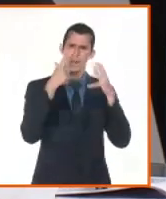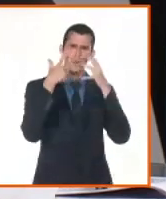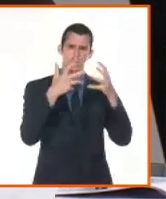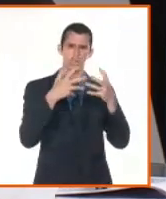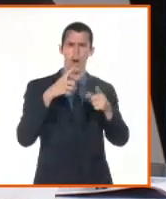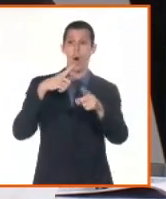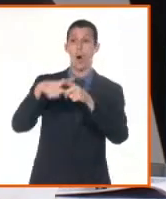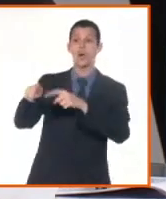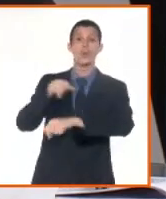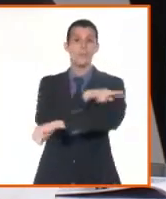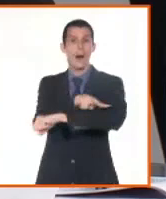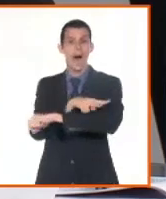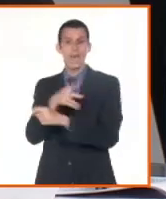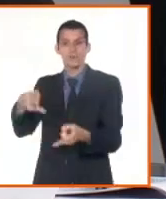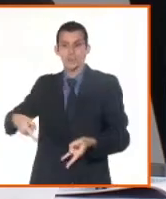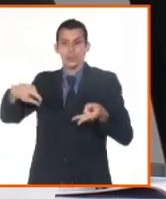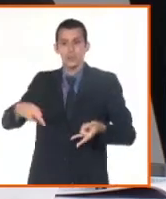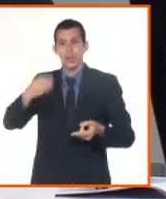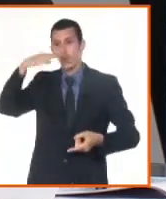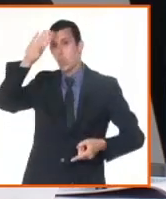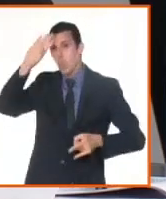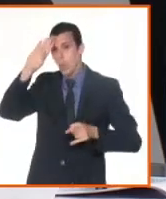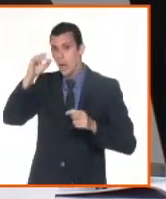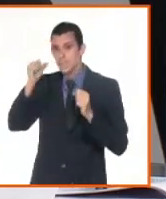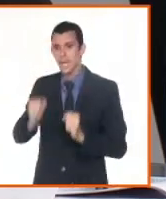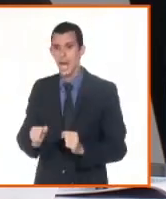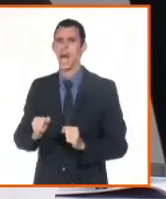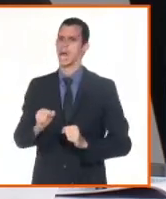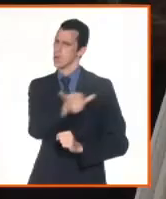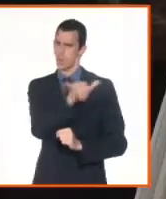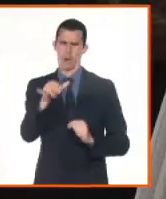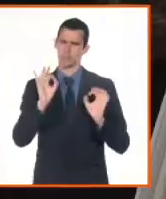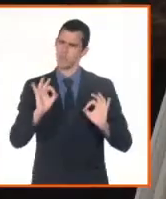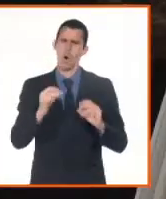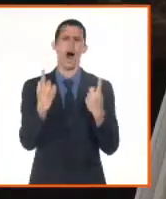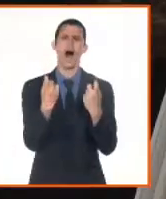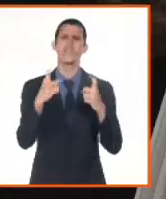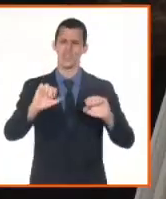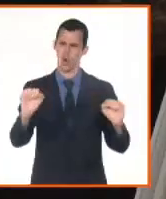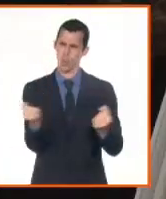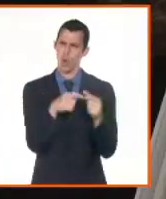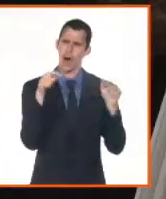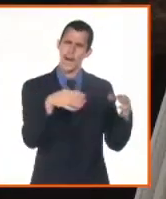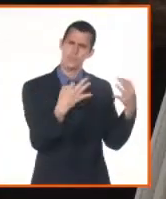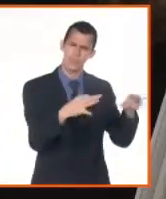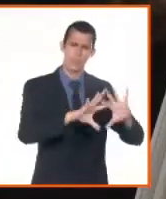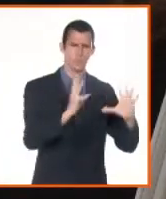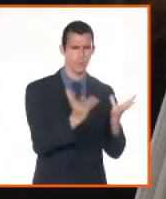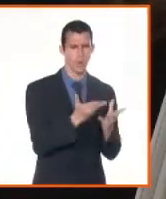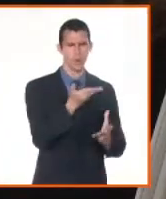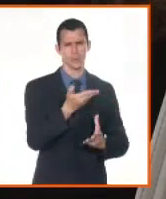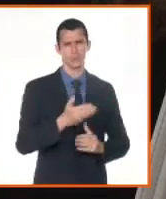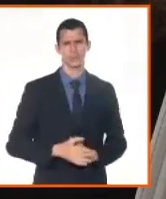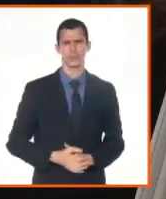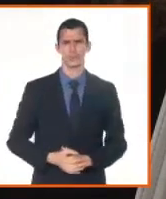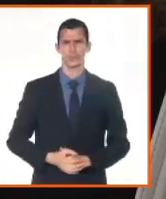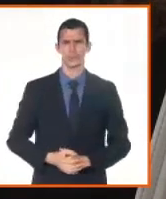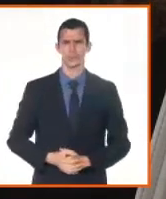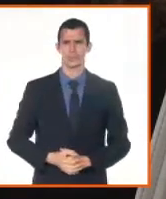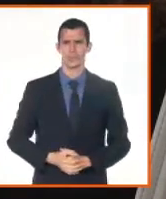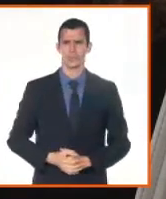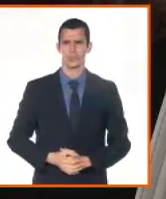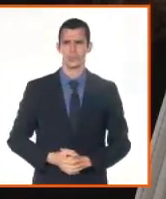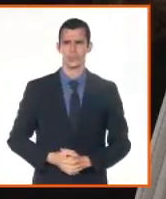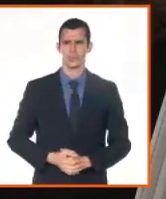estatal, sobre las personas jurídicas no estatales y demás. Es parte de ese ejercicio de un